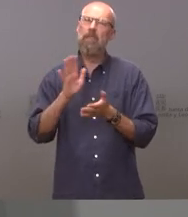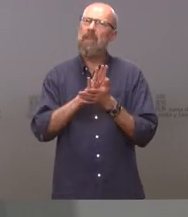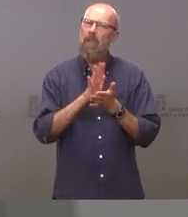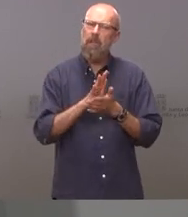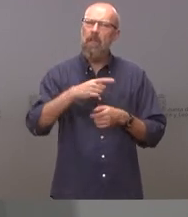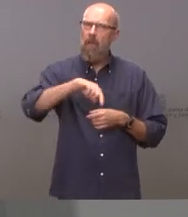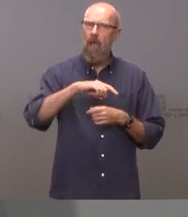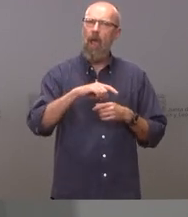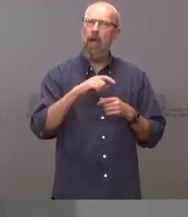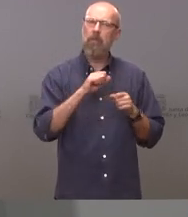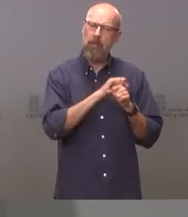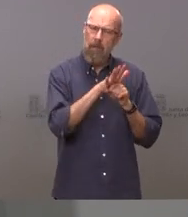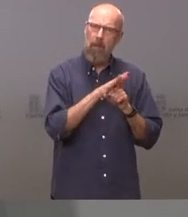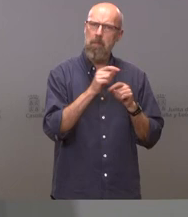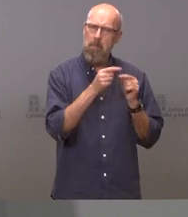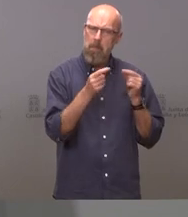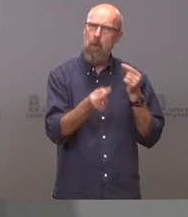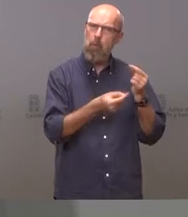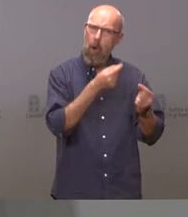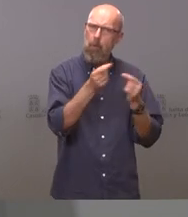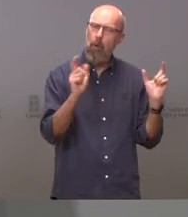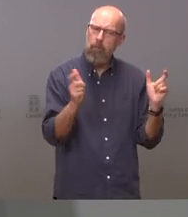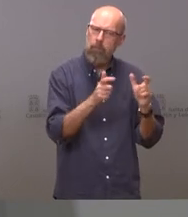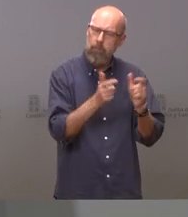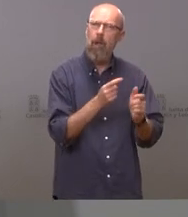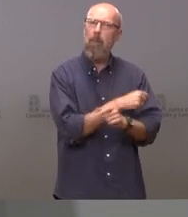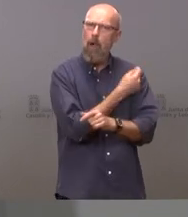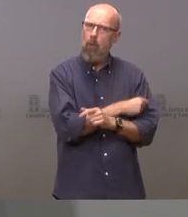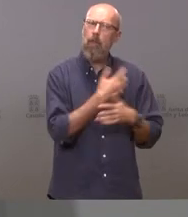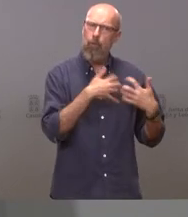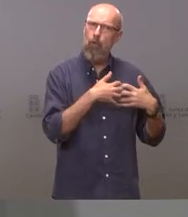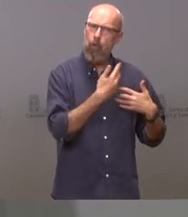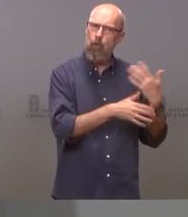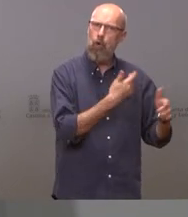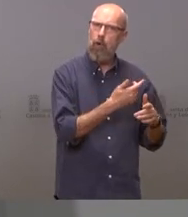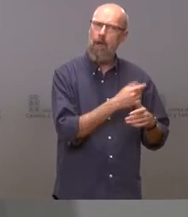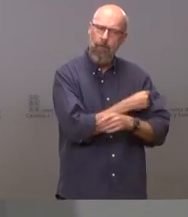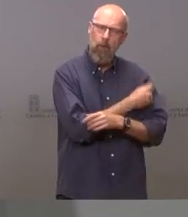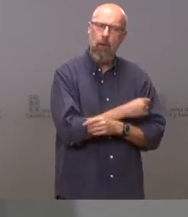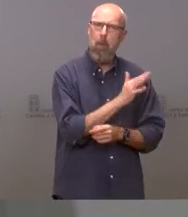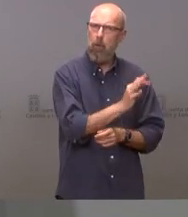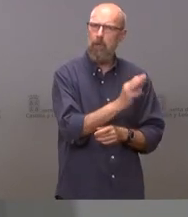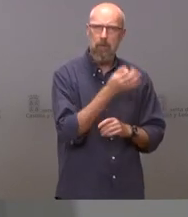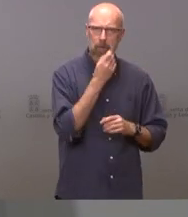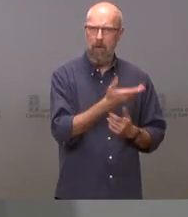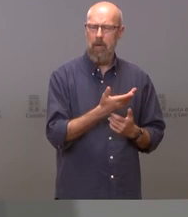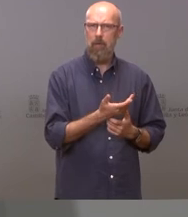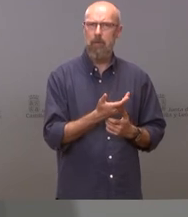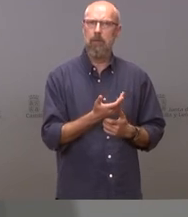está cayendo la campaña de vacunación está teniendo su efecto es un efecto muy positivo tenemos